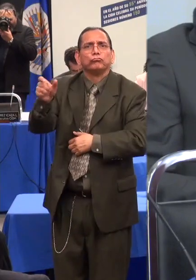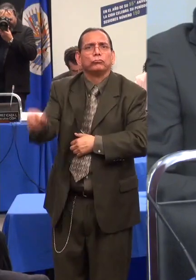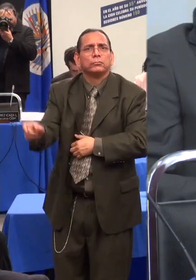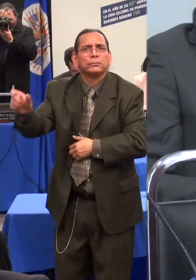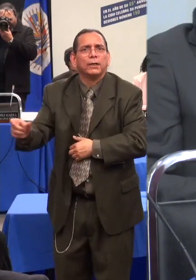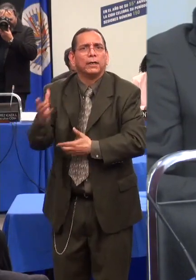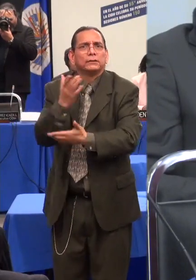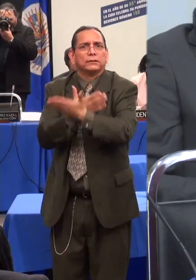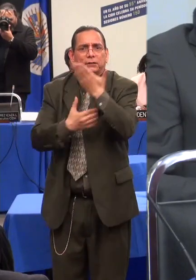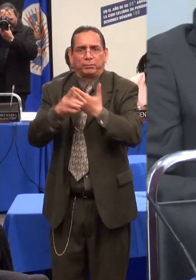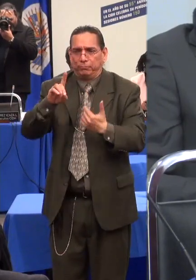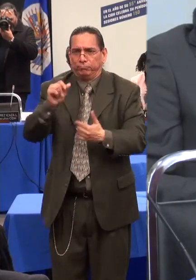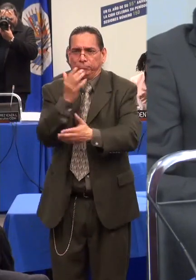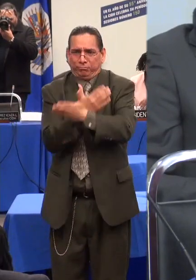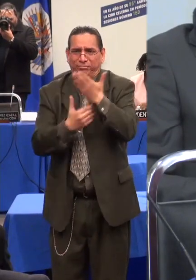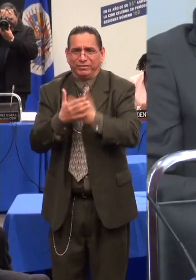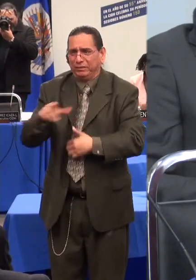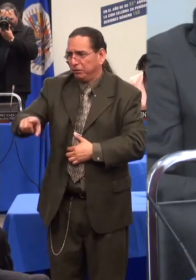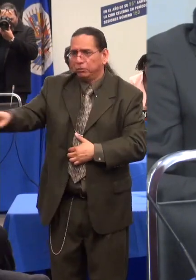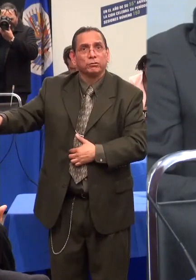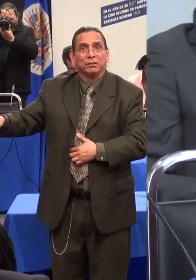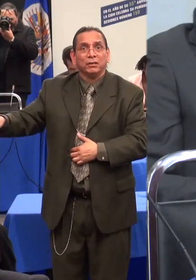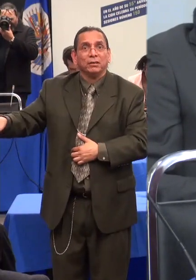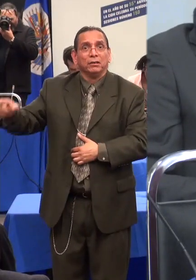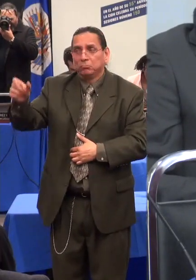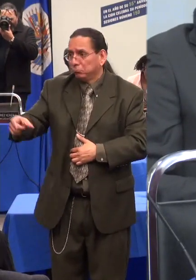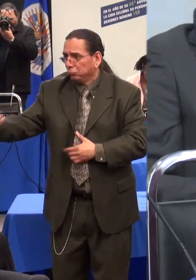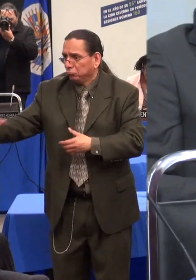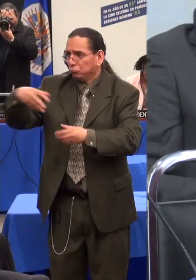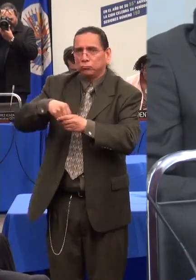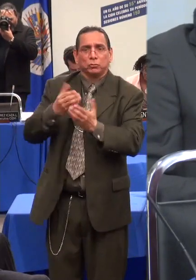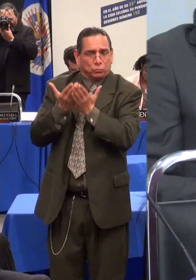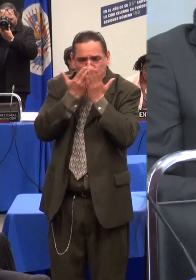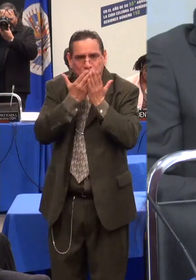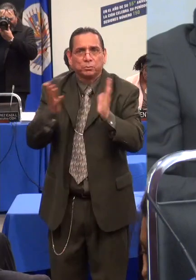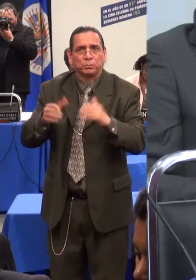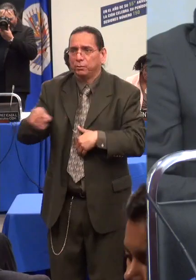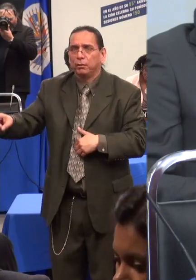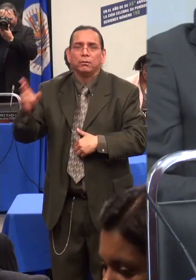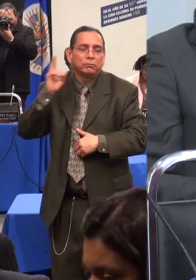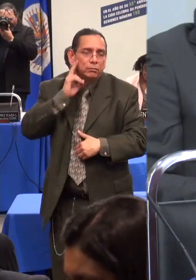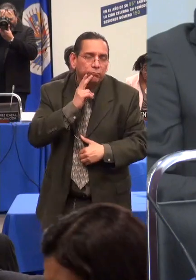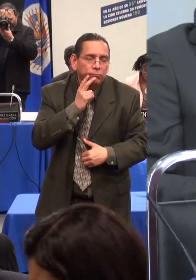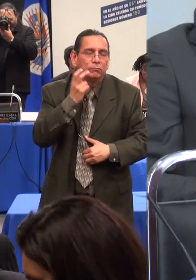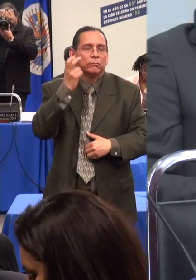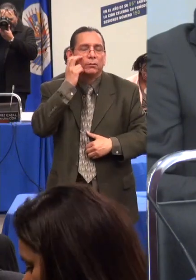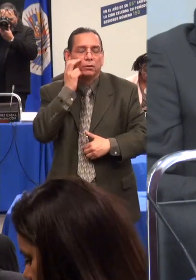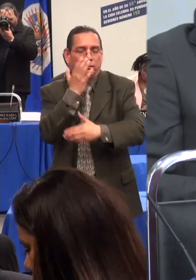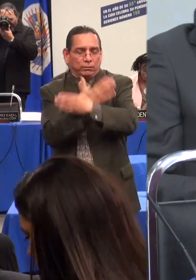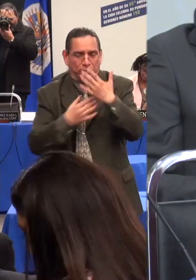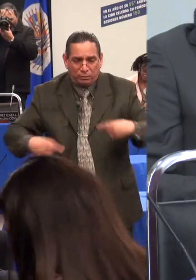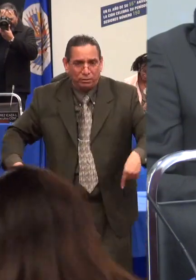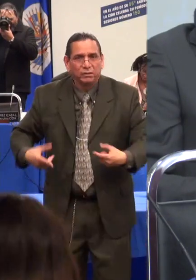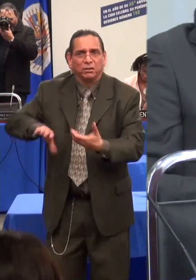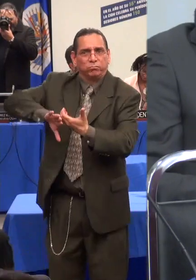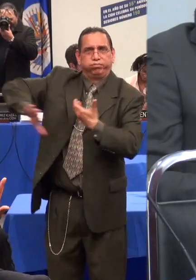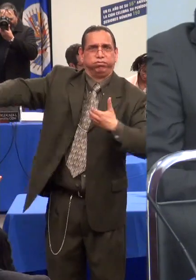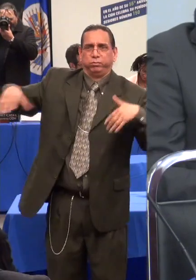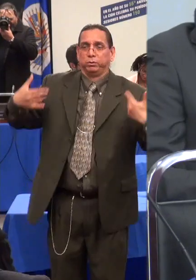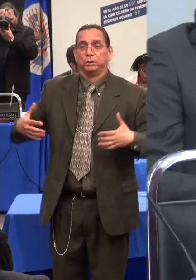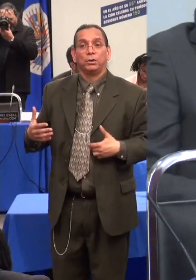categoría de deserción porque necesita educación especial y aquí es importante aclarar que es ley en Colombia